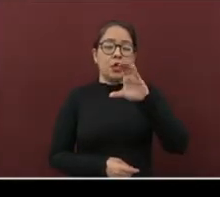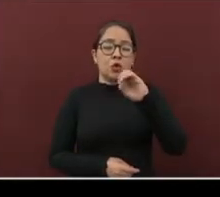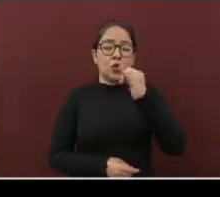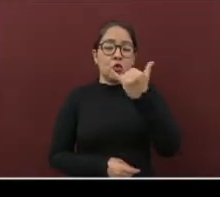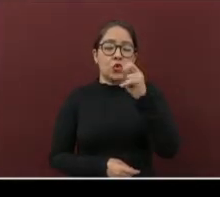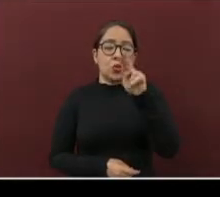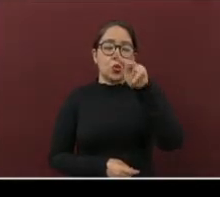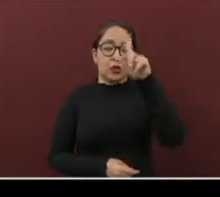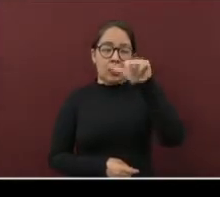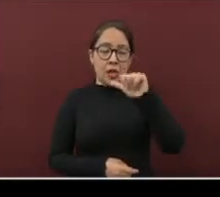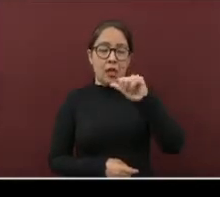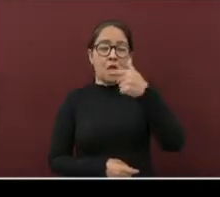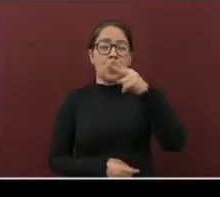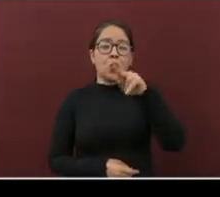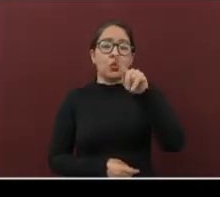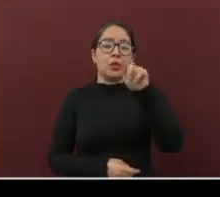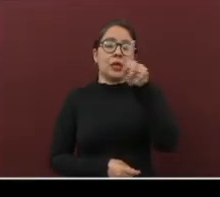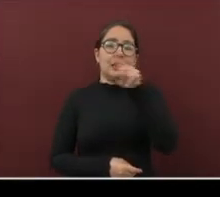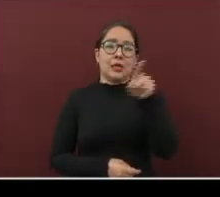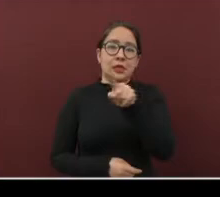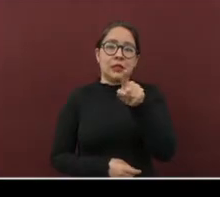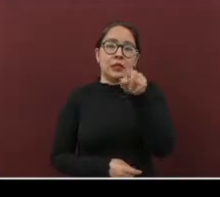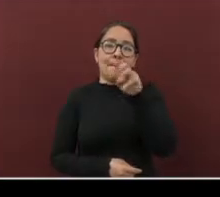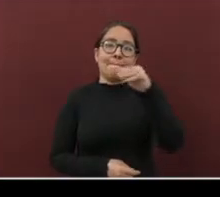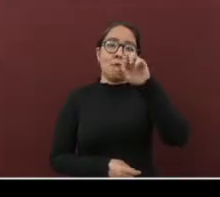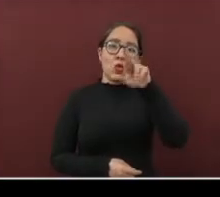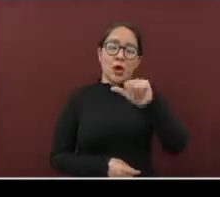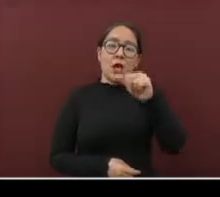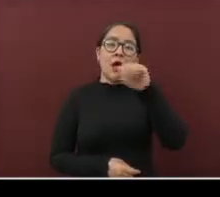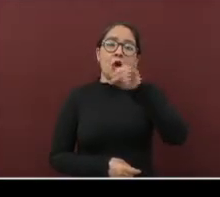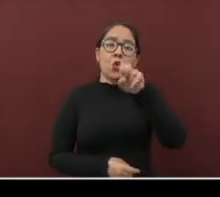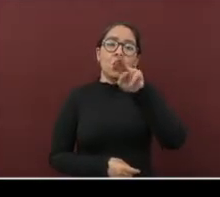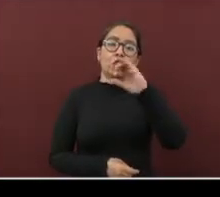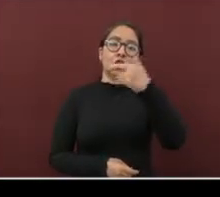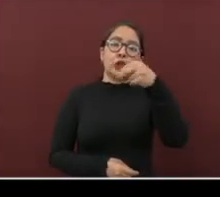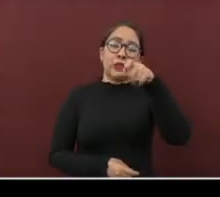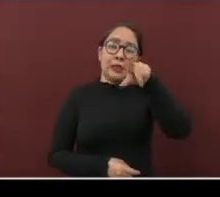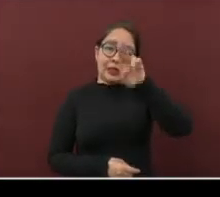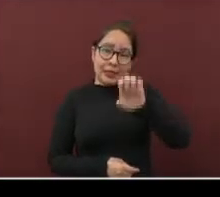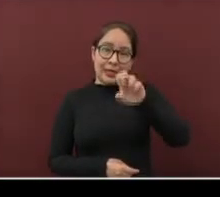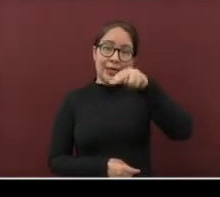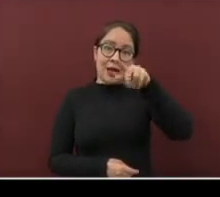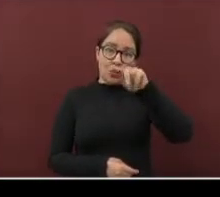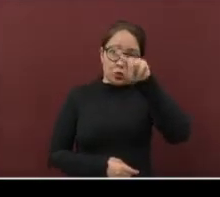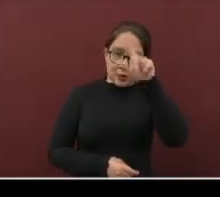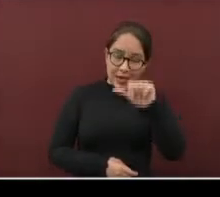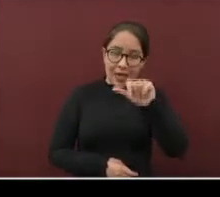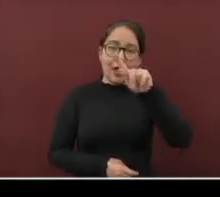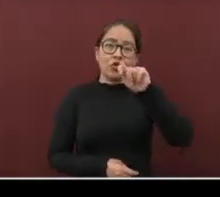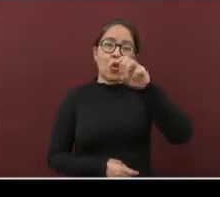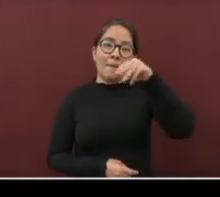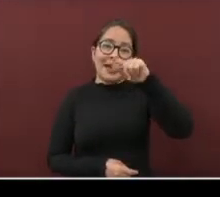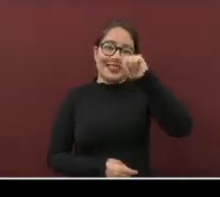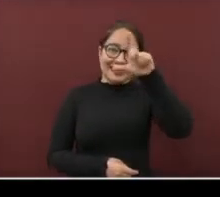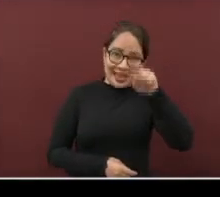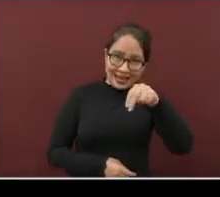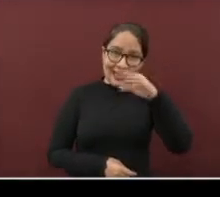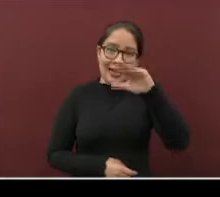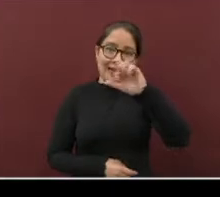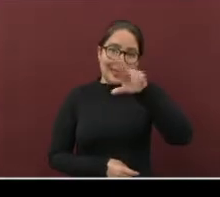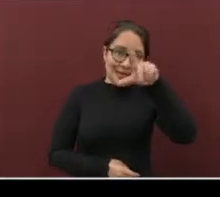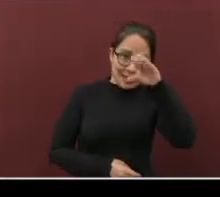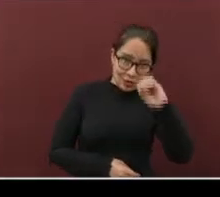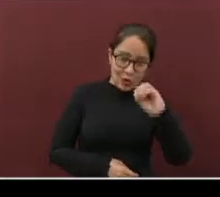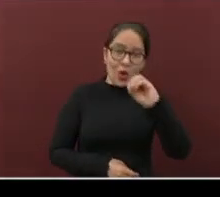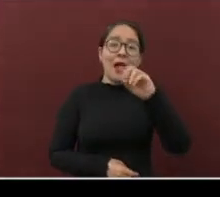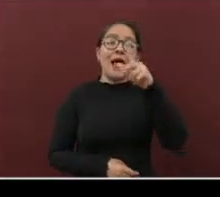Juchique de Ferrer, Nautla, Actopan, Tomatlán, Carrillo Puerto, Chocamán, Comapa,